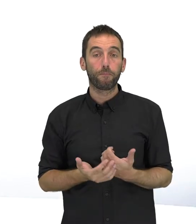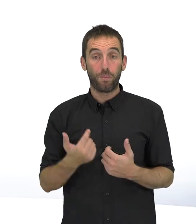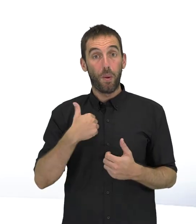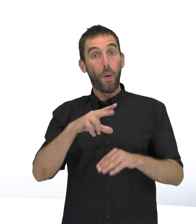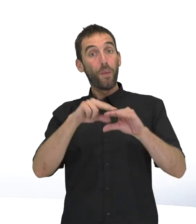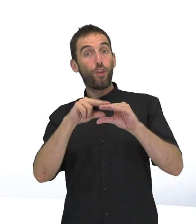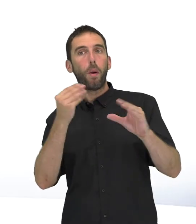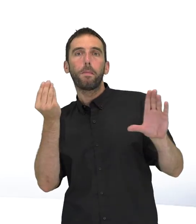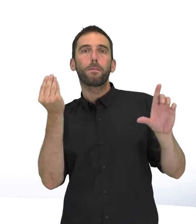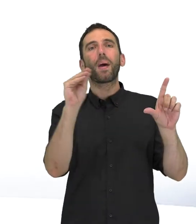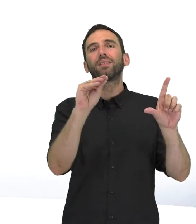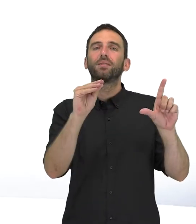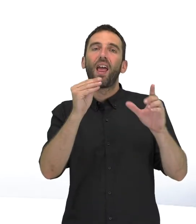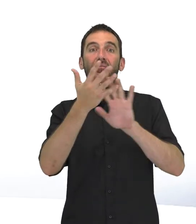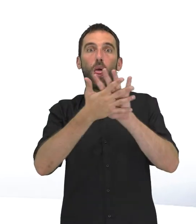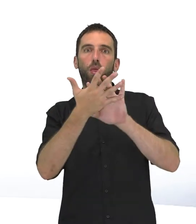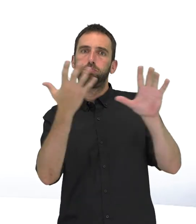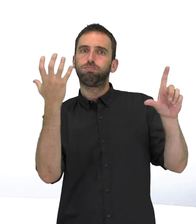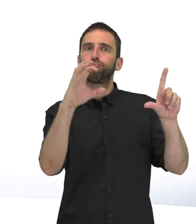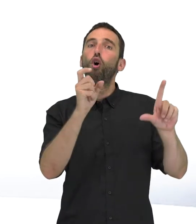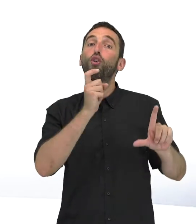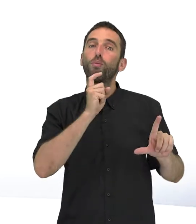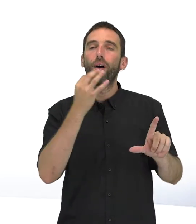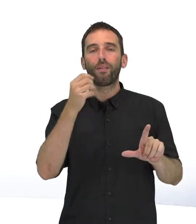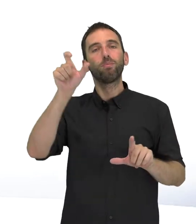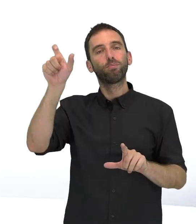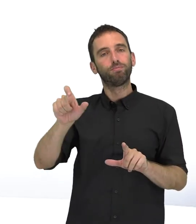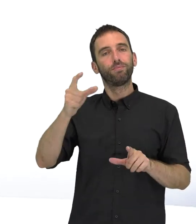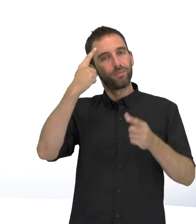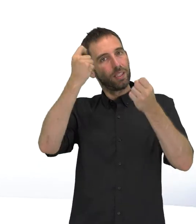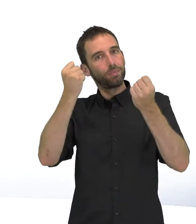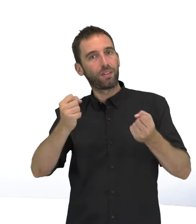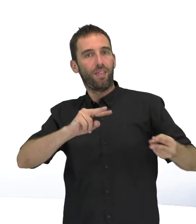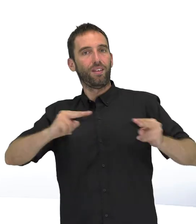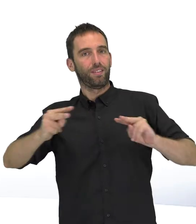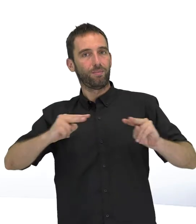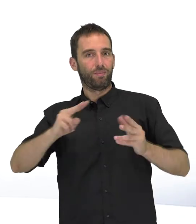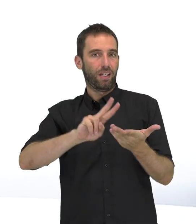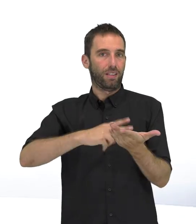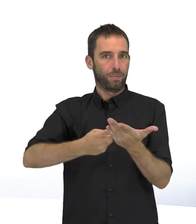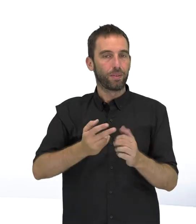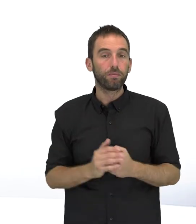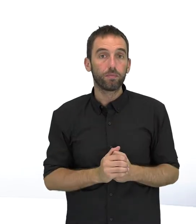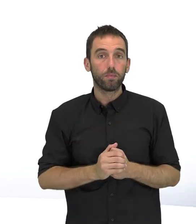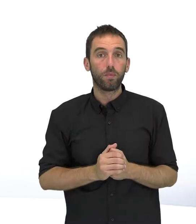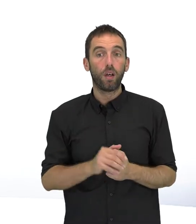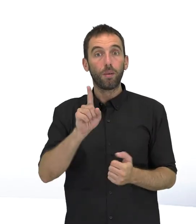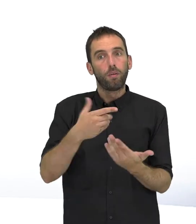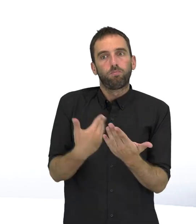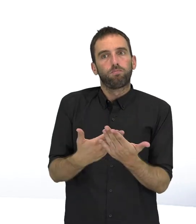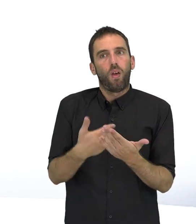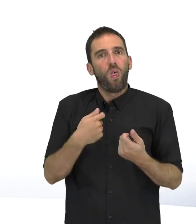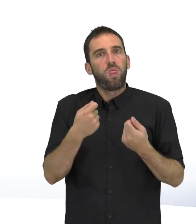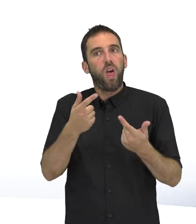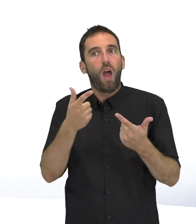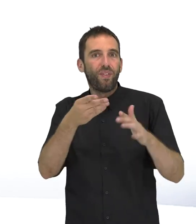Para dotar a nuestro vídeo de lengua de signo debemos contar con una persona experta en su interpretación. Para asegurar